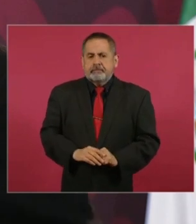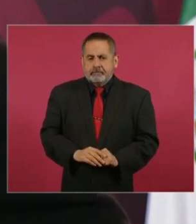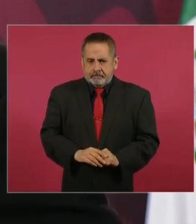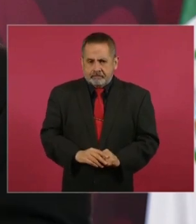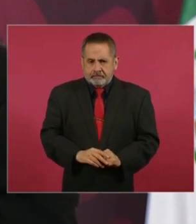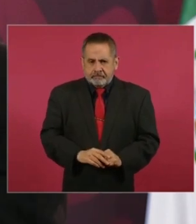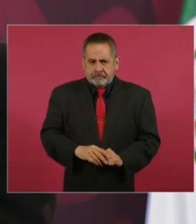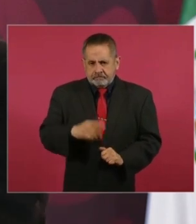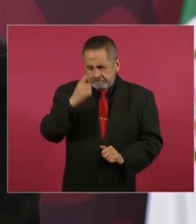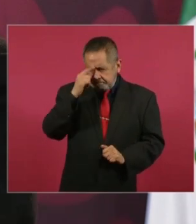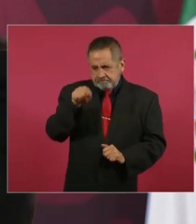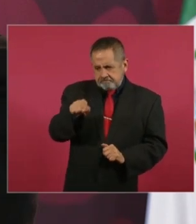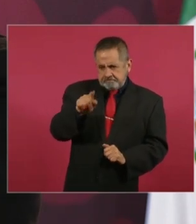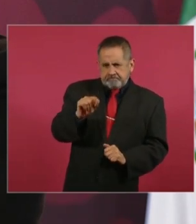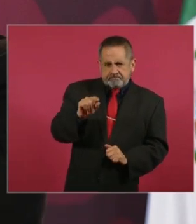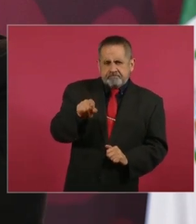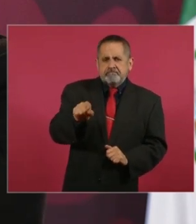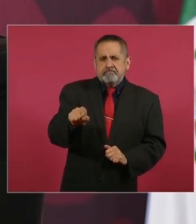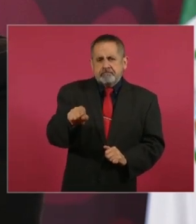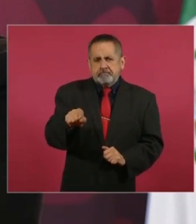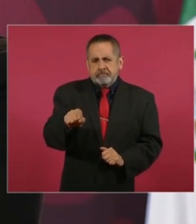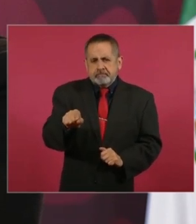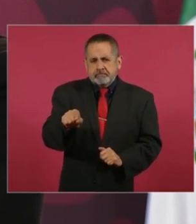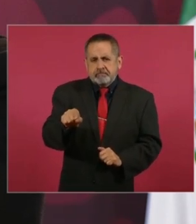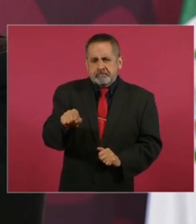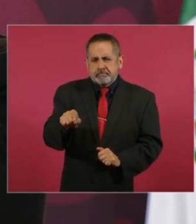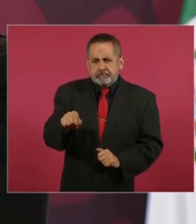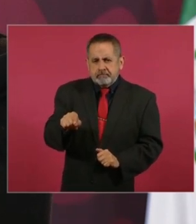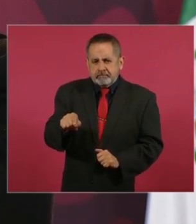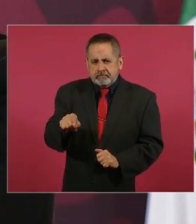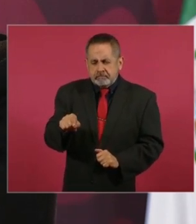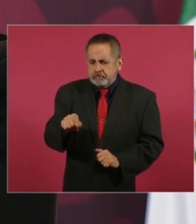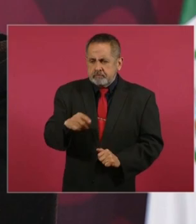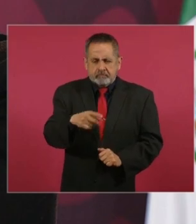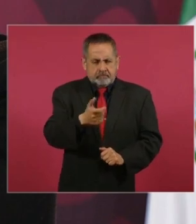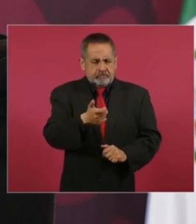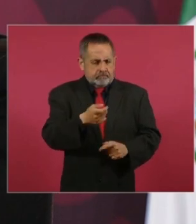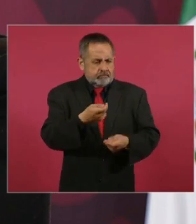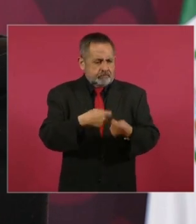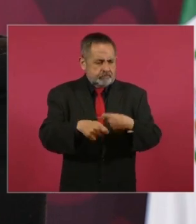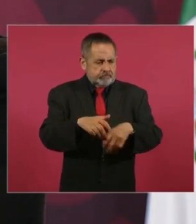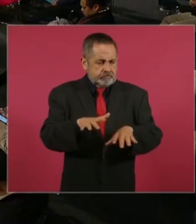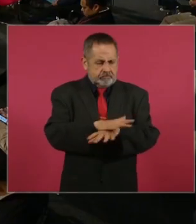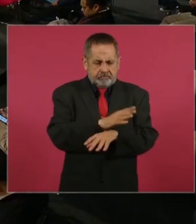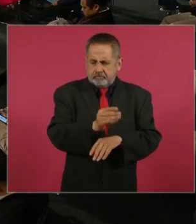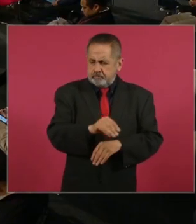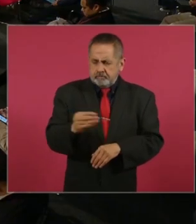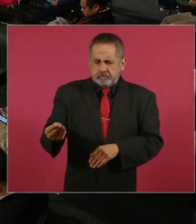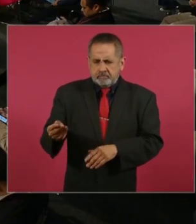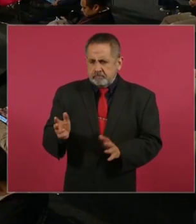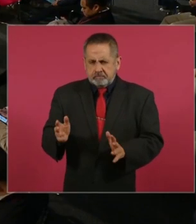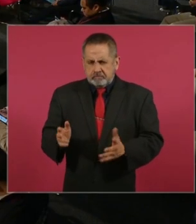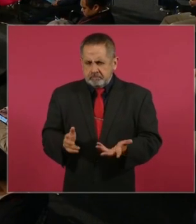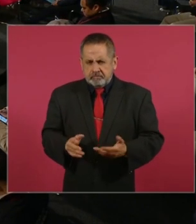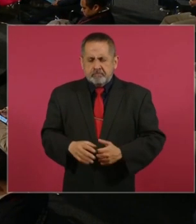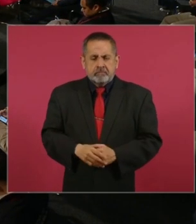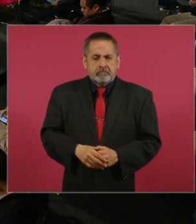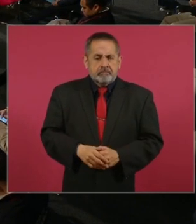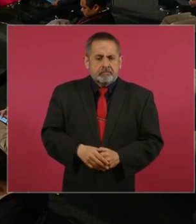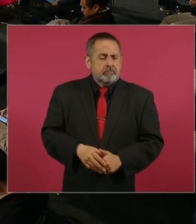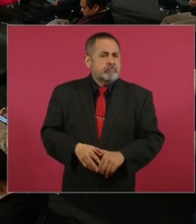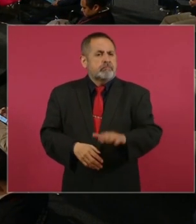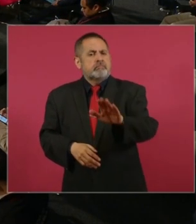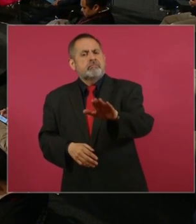Para que alguien pueda cambiar su dinero. sea, de… Los pagos de